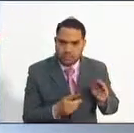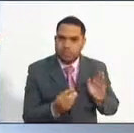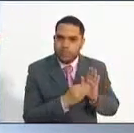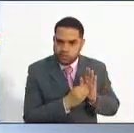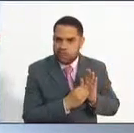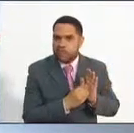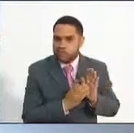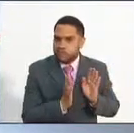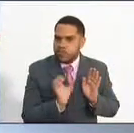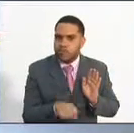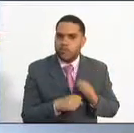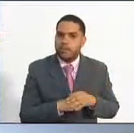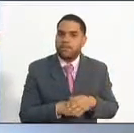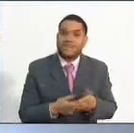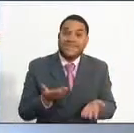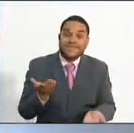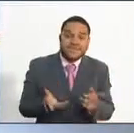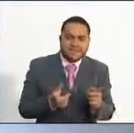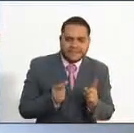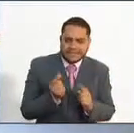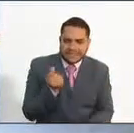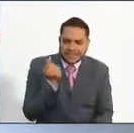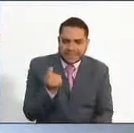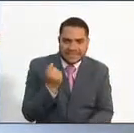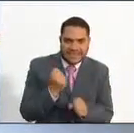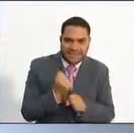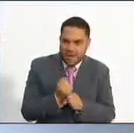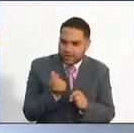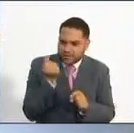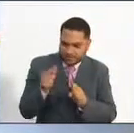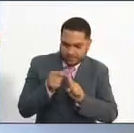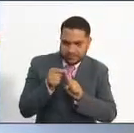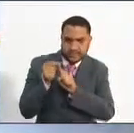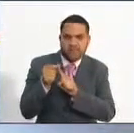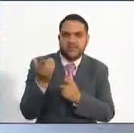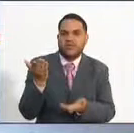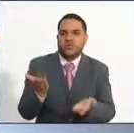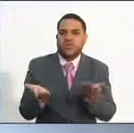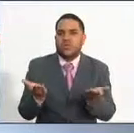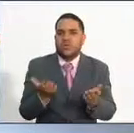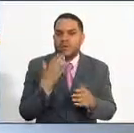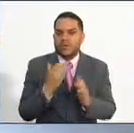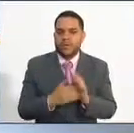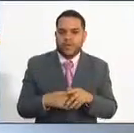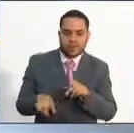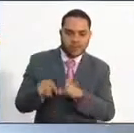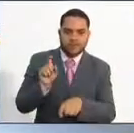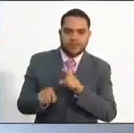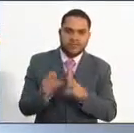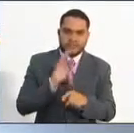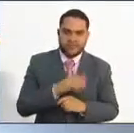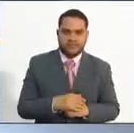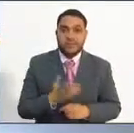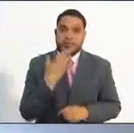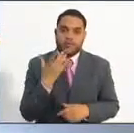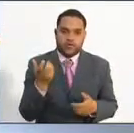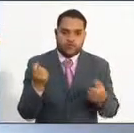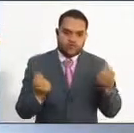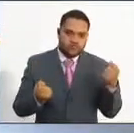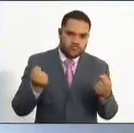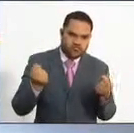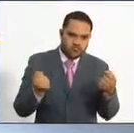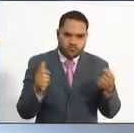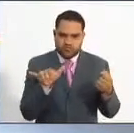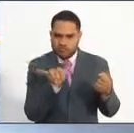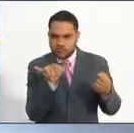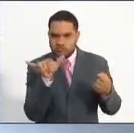empleos muy específicos, por decir cualquier cosa, que fuera, por ejemplo, la selección de los controladores aéreos en la aeronáutica civil,